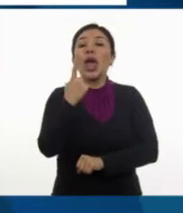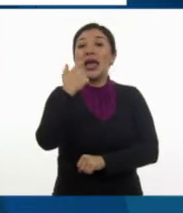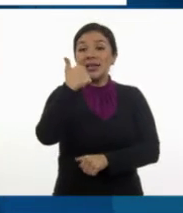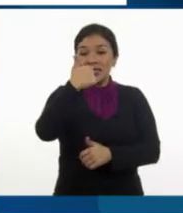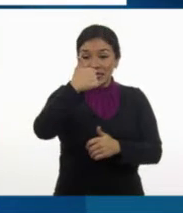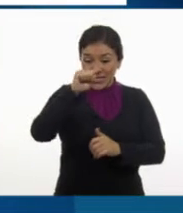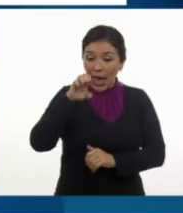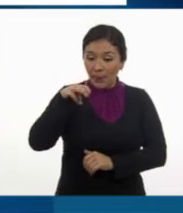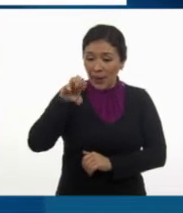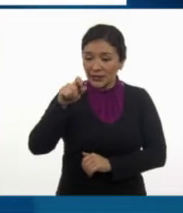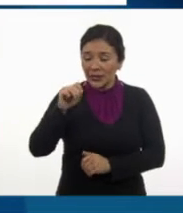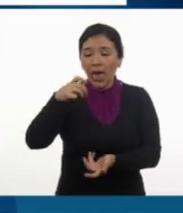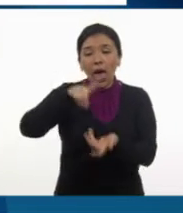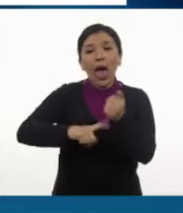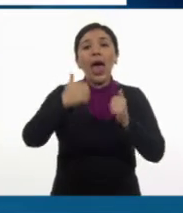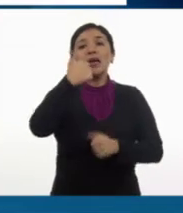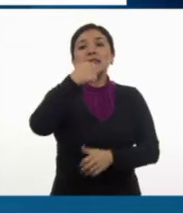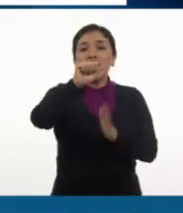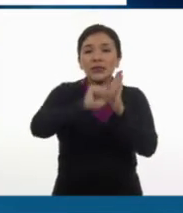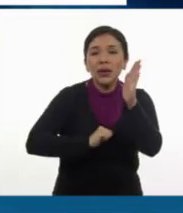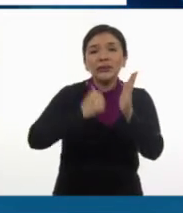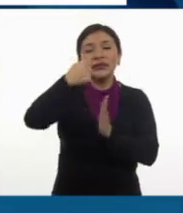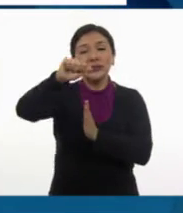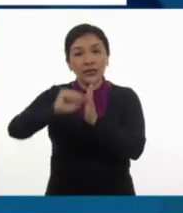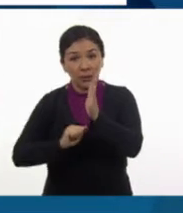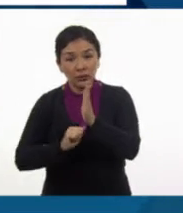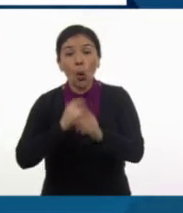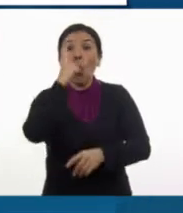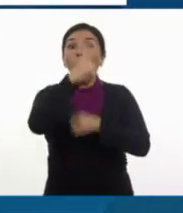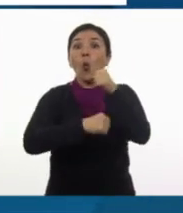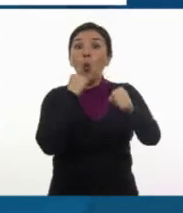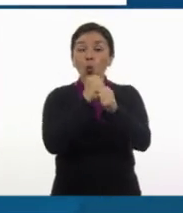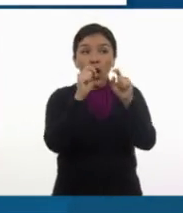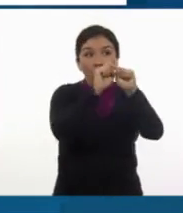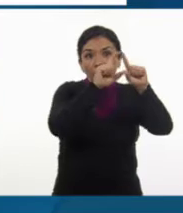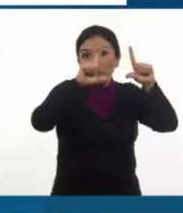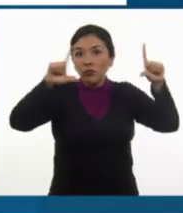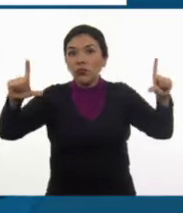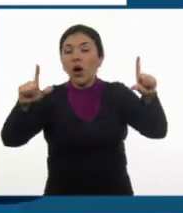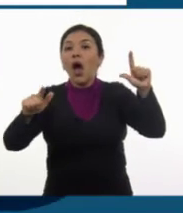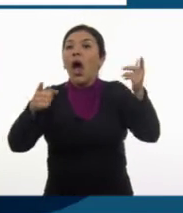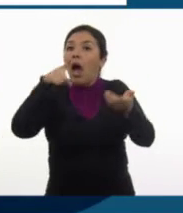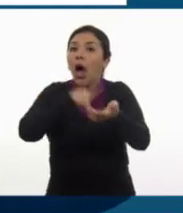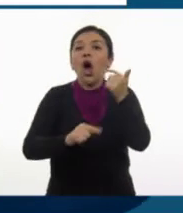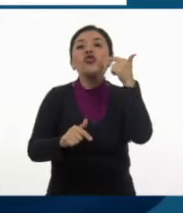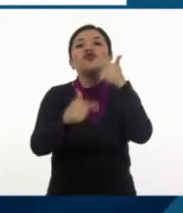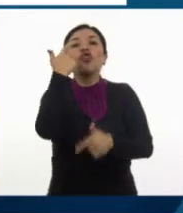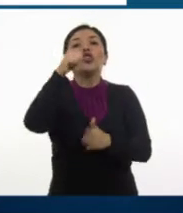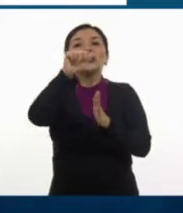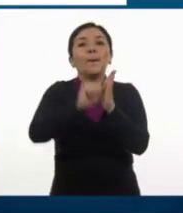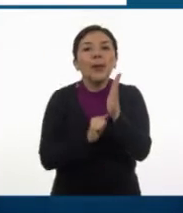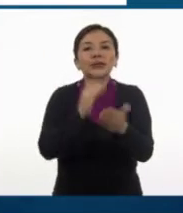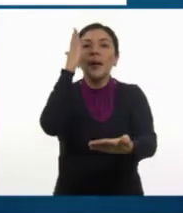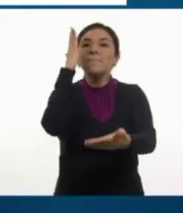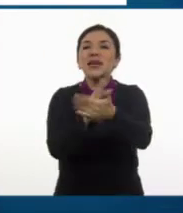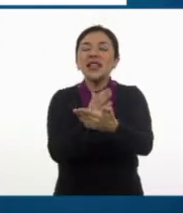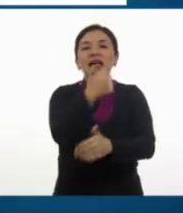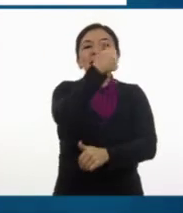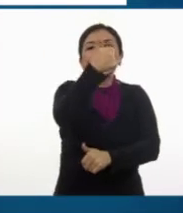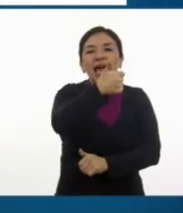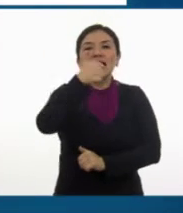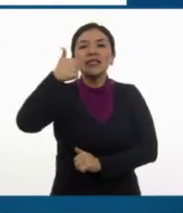un periodo de seis meses y el año tiene en total doce meses. Entonces,